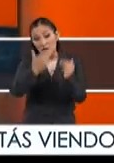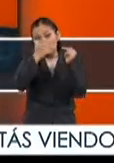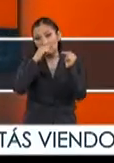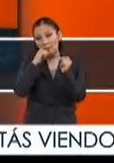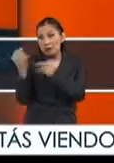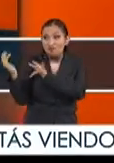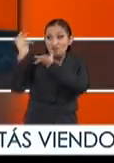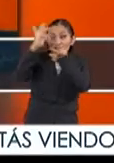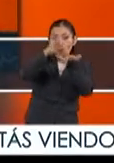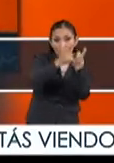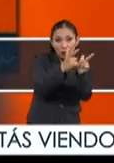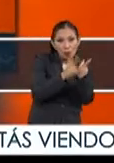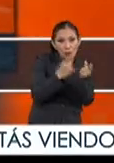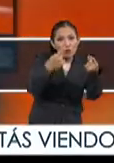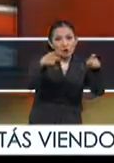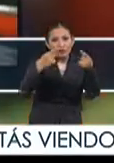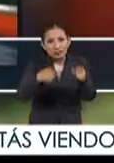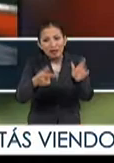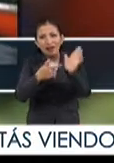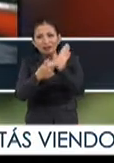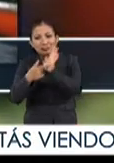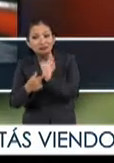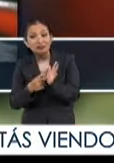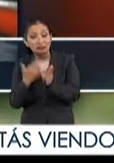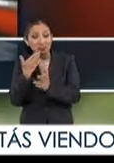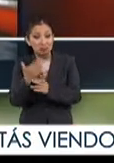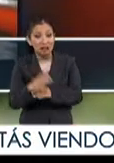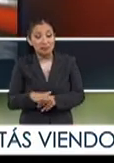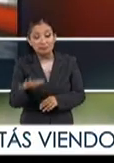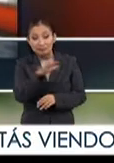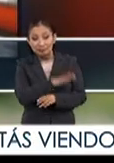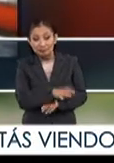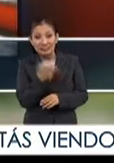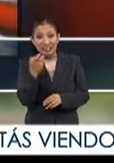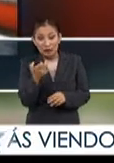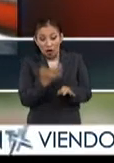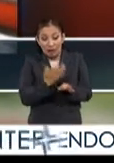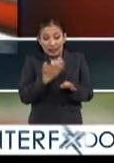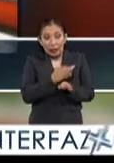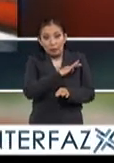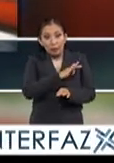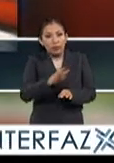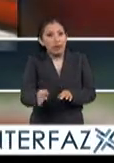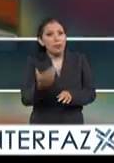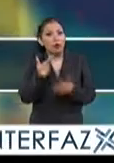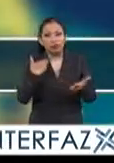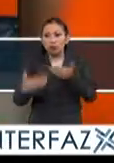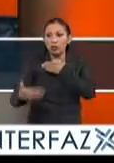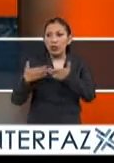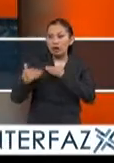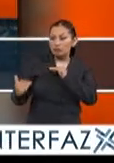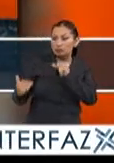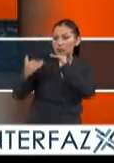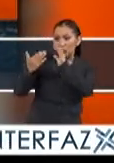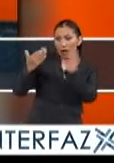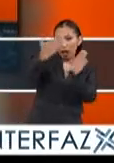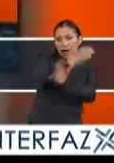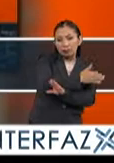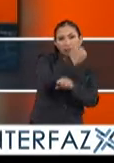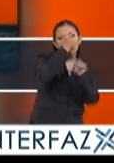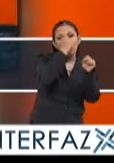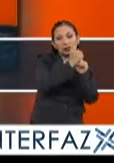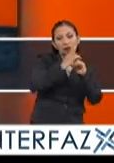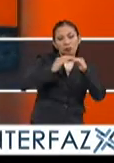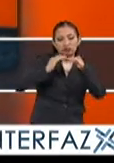más hay que reconocer esa el hecho de que en este momento podamos estar a la vanguardia porque en aquellos años pues